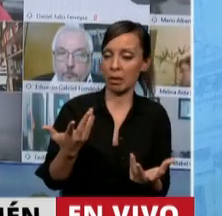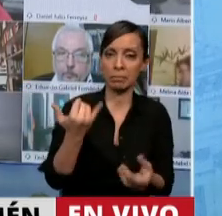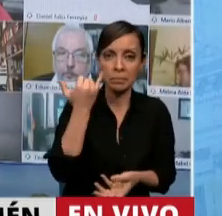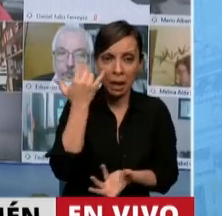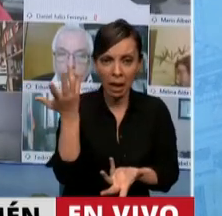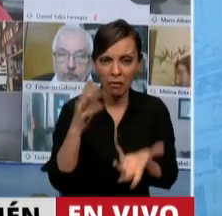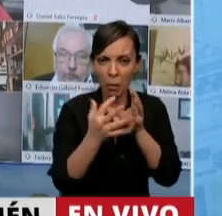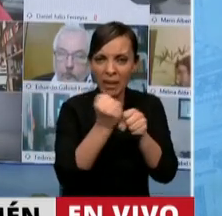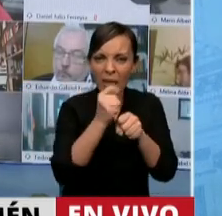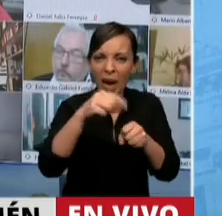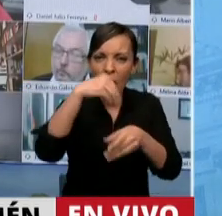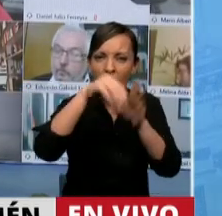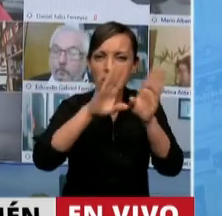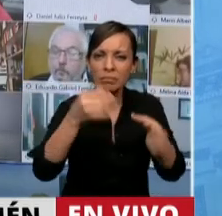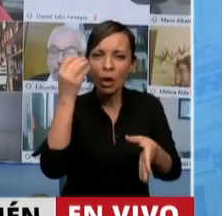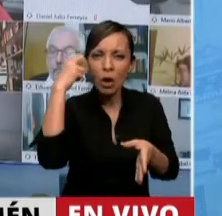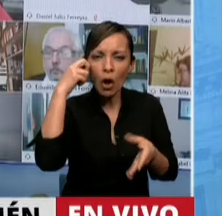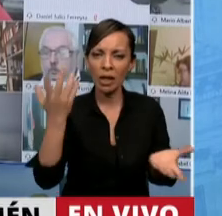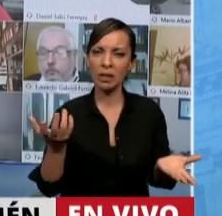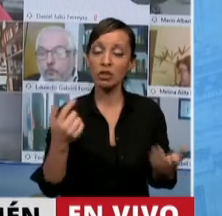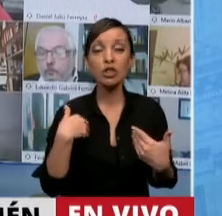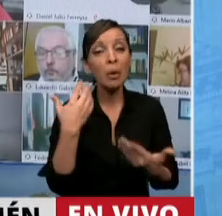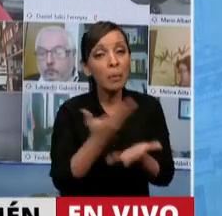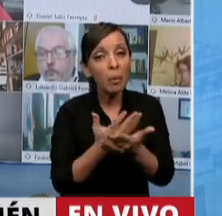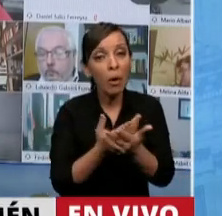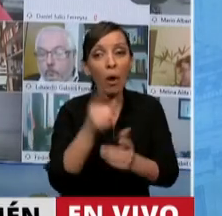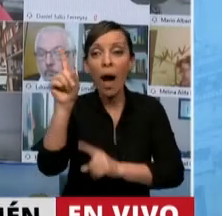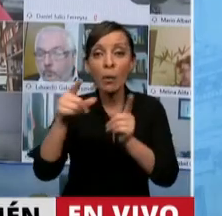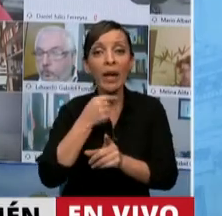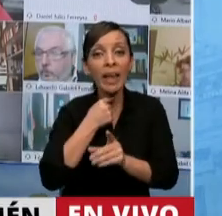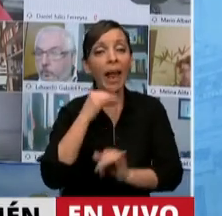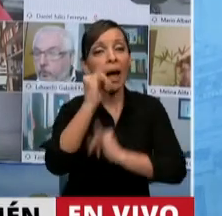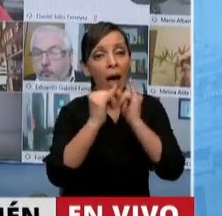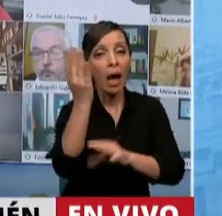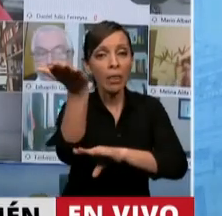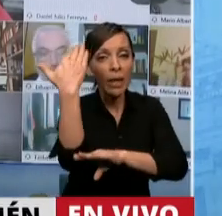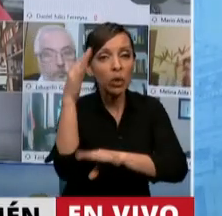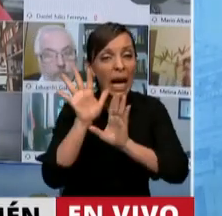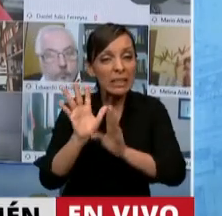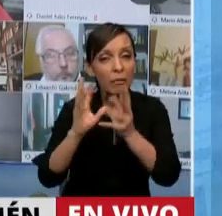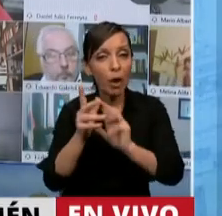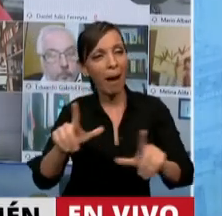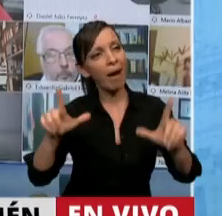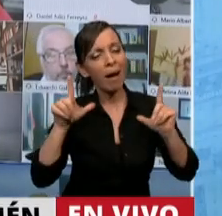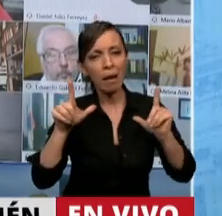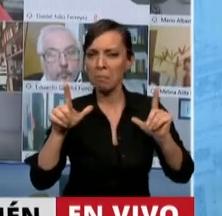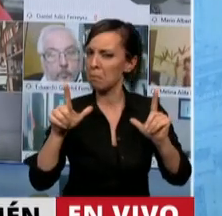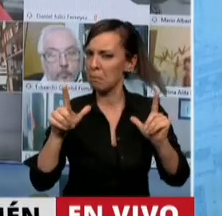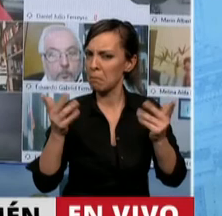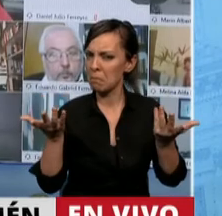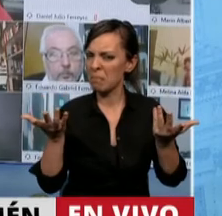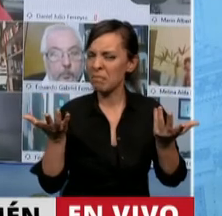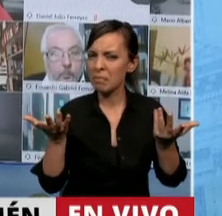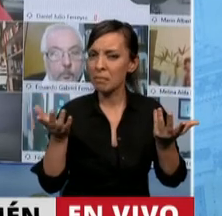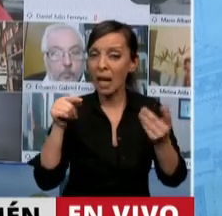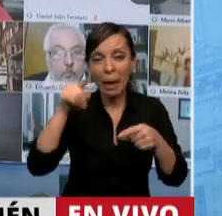parlamentaria. Propongo que quienes quieran pronunciar discursos de esa naturaleza, que profundizan cada